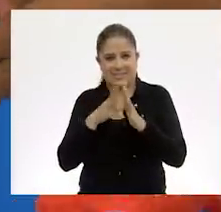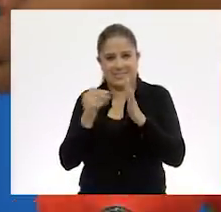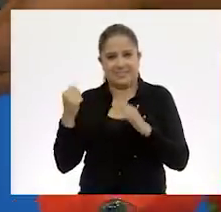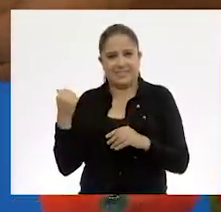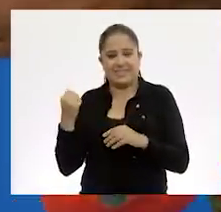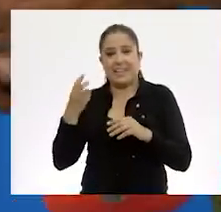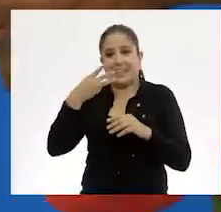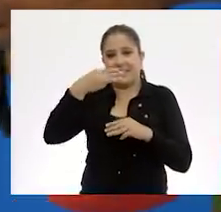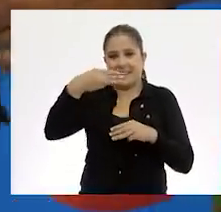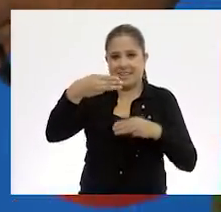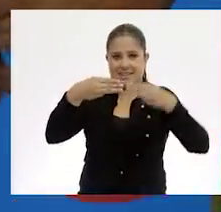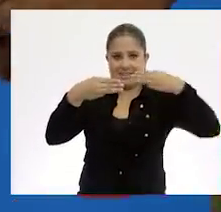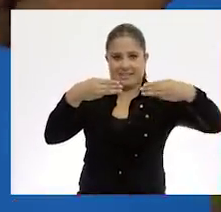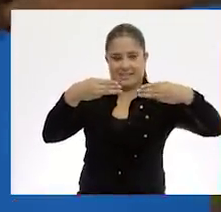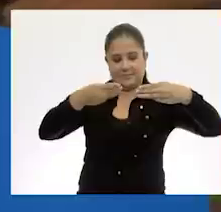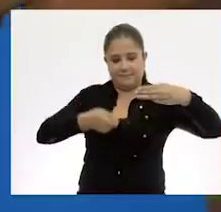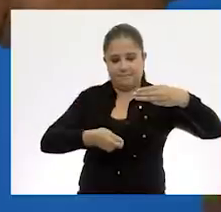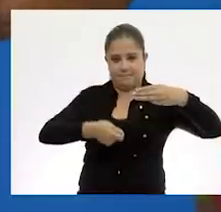deditos.